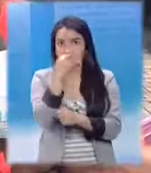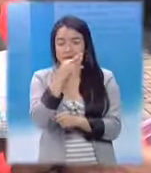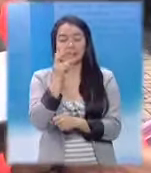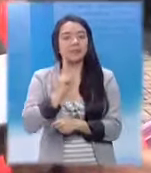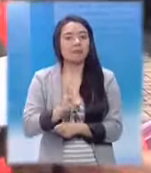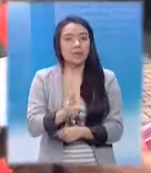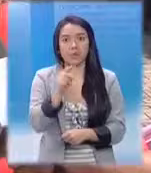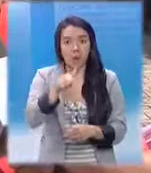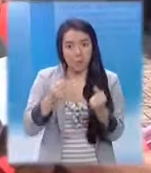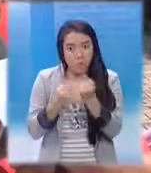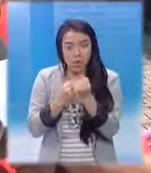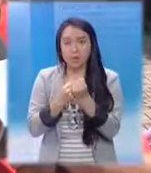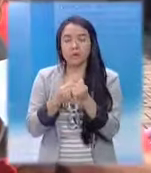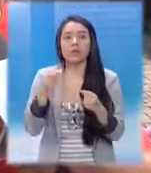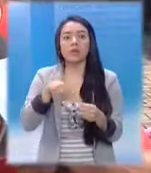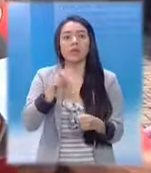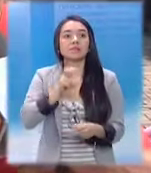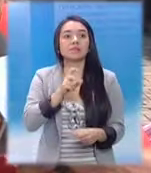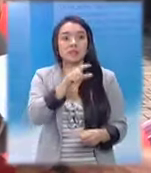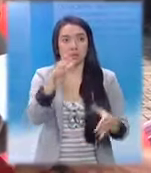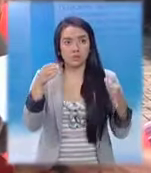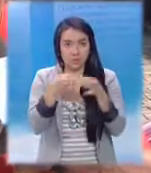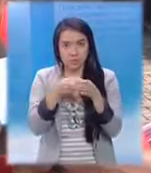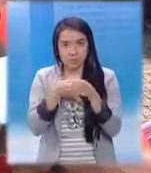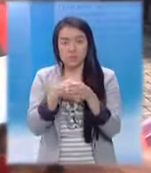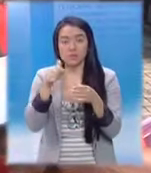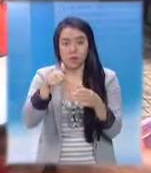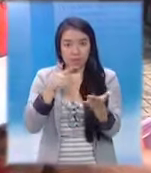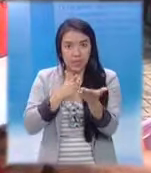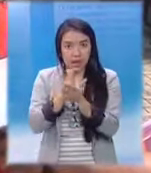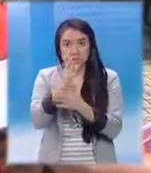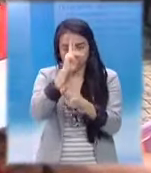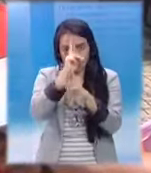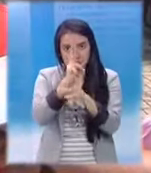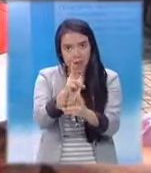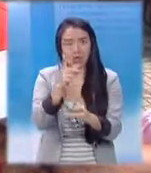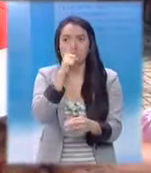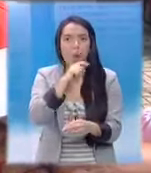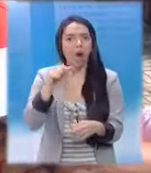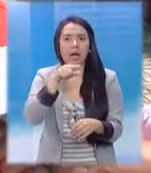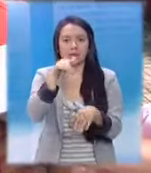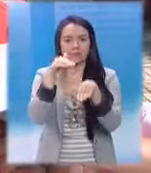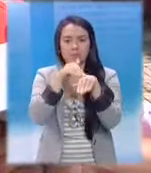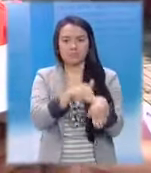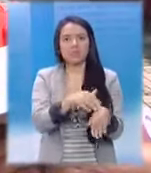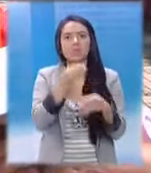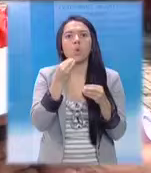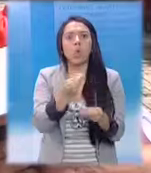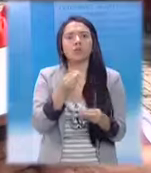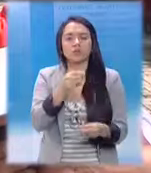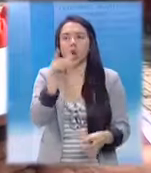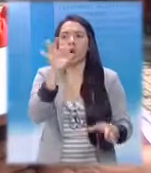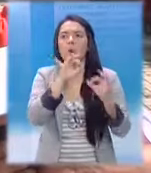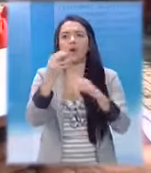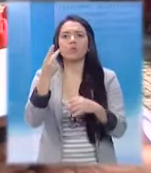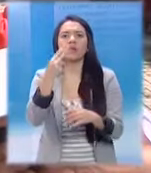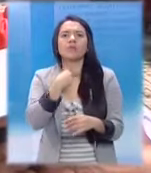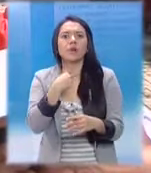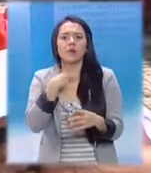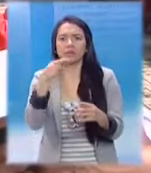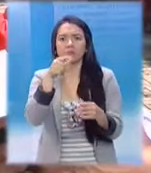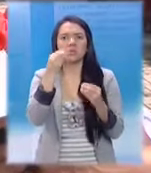demandas, las demandas van en relación a que se cumplan los derechos de las mujeres, que cese la violencia sexual, que se reconozca